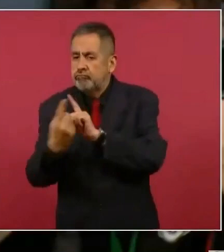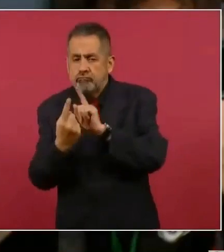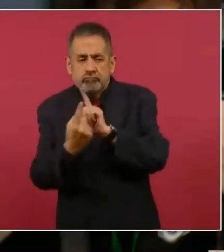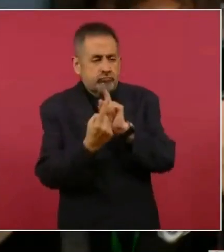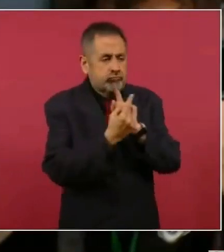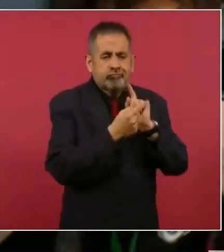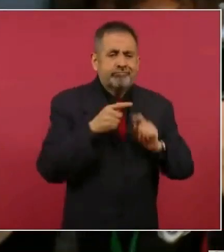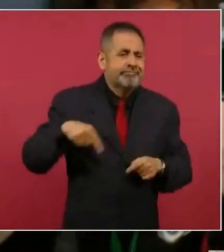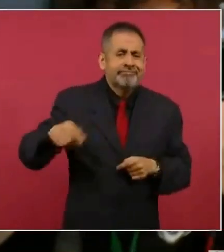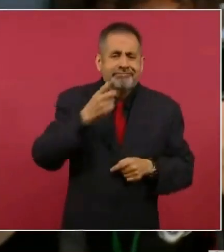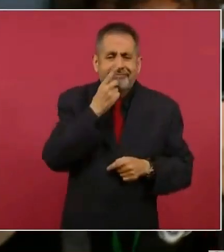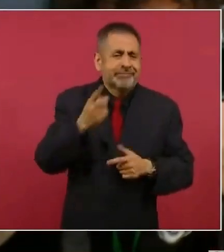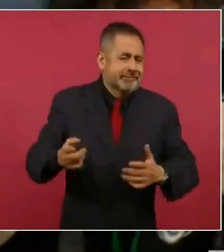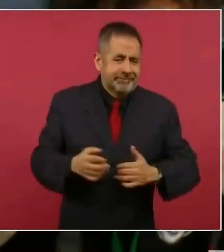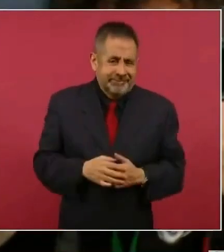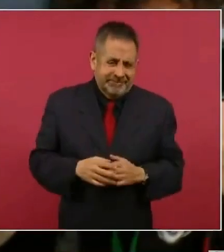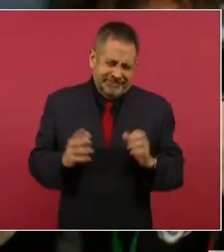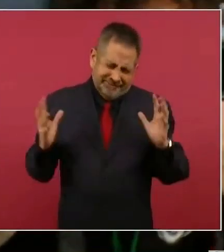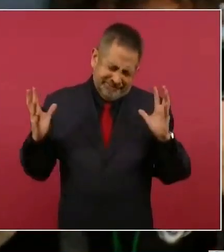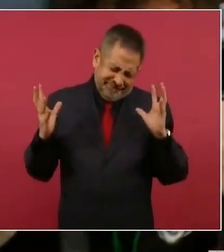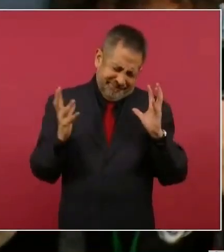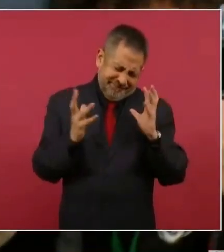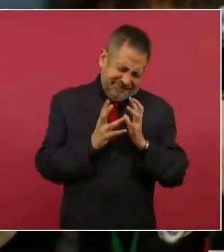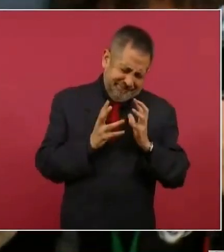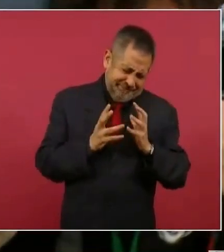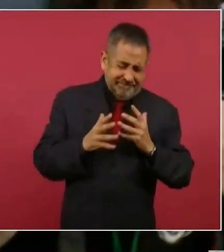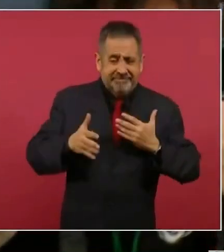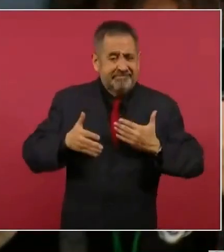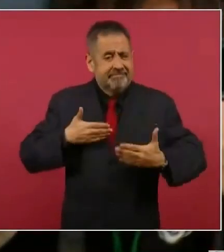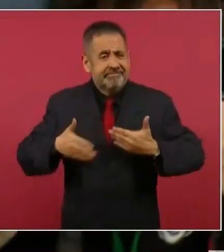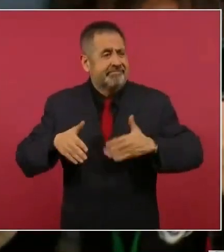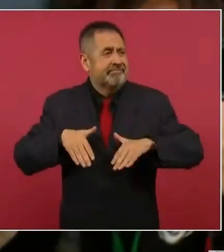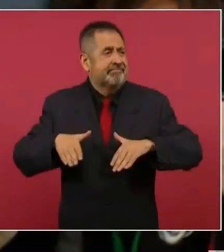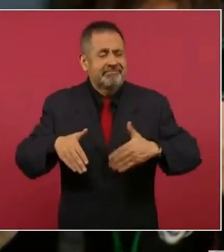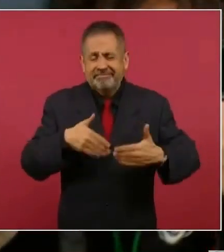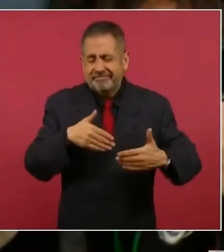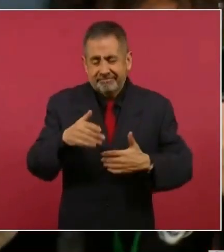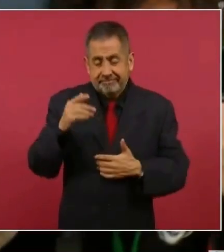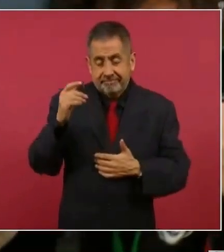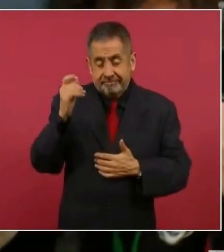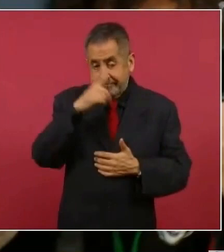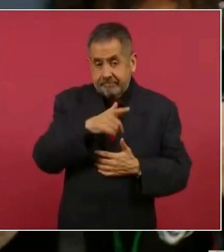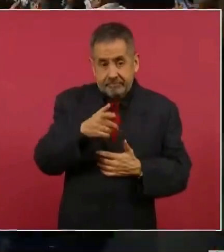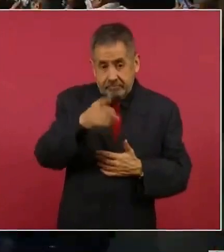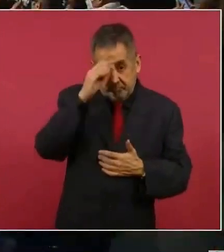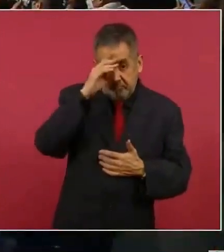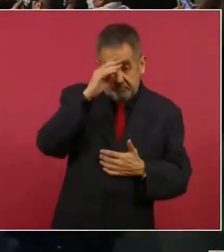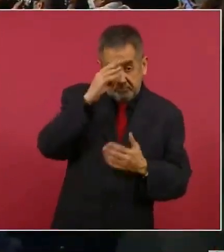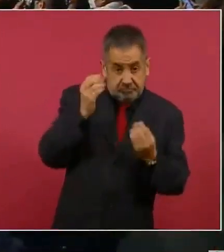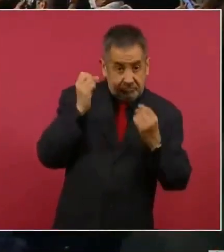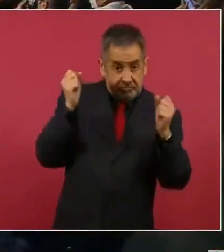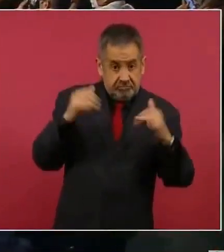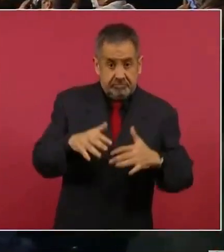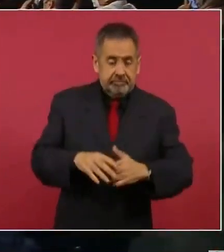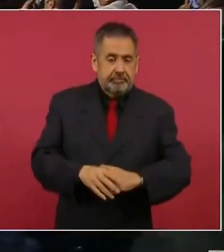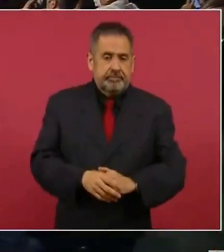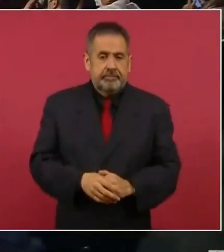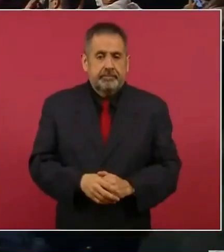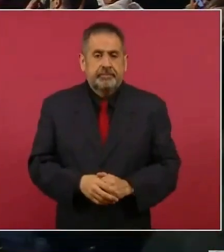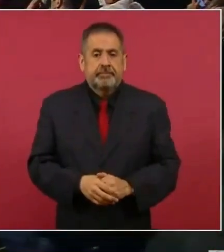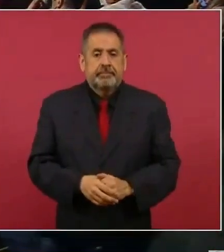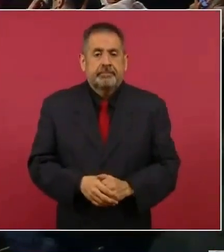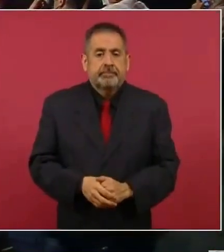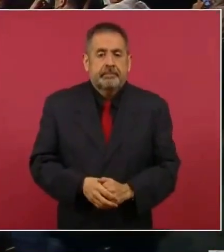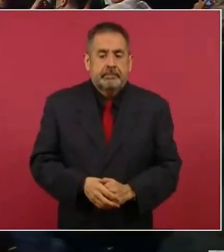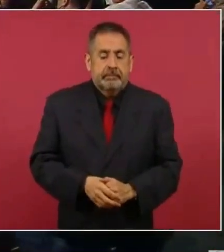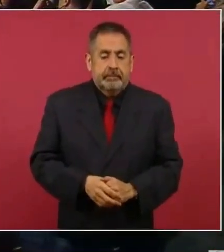personas? Era tanta gente que fue complicado avanzar. ¿Esperaba esta respuesta? Sí, porque yo estoy